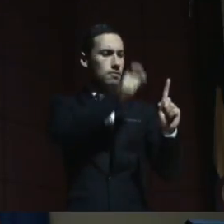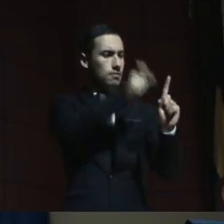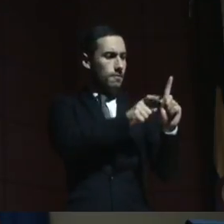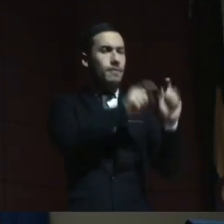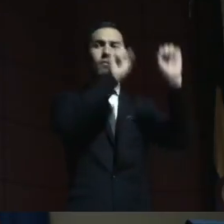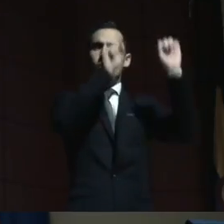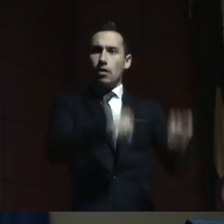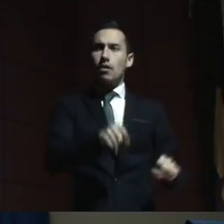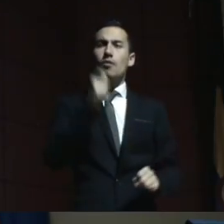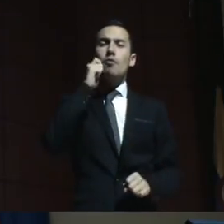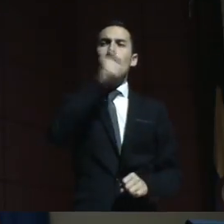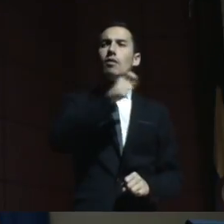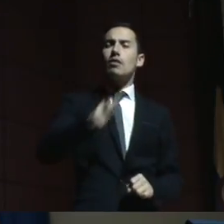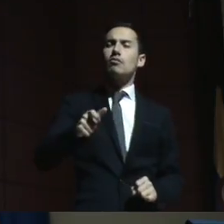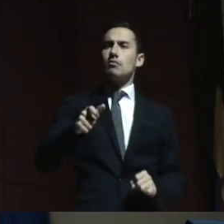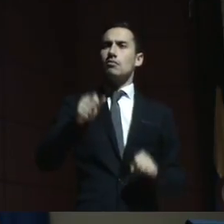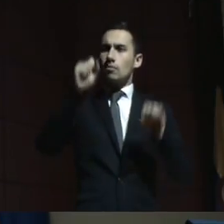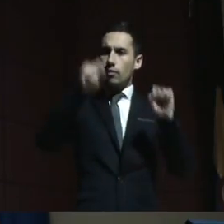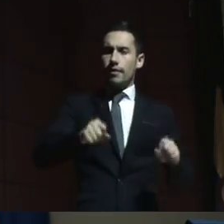que tienen como seres humanos.